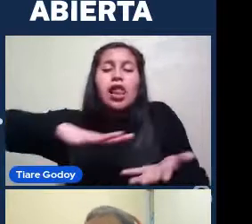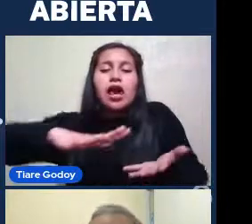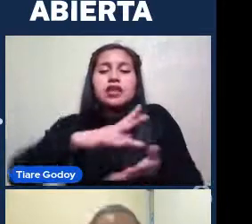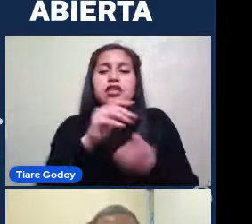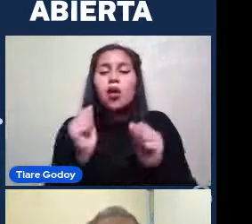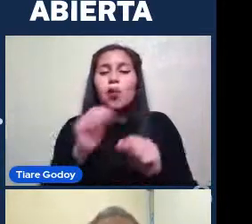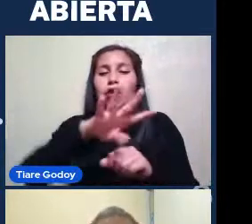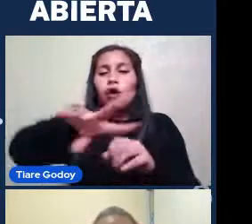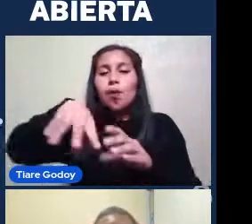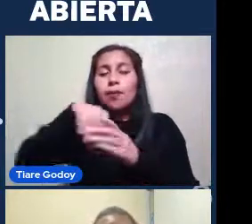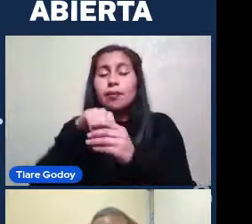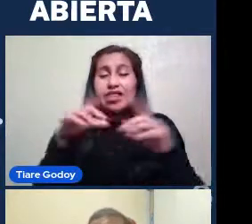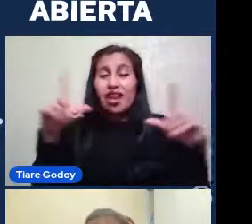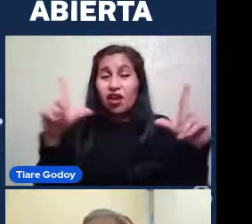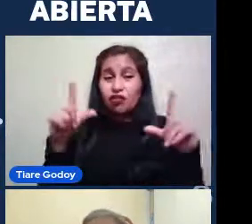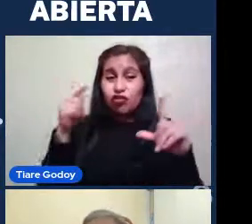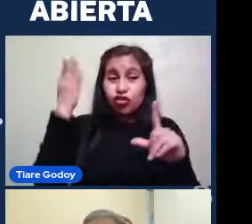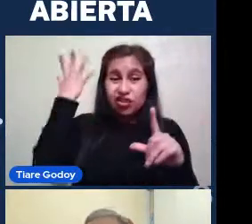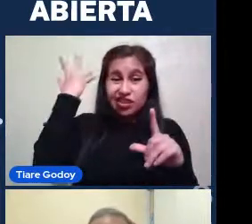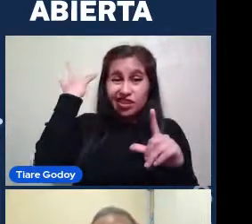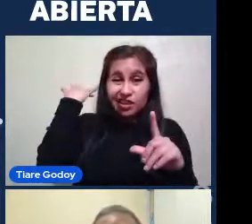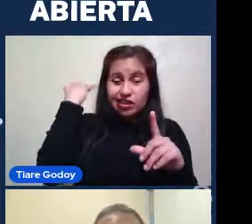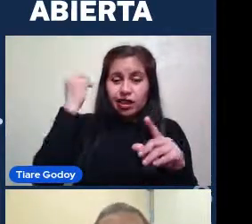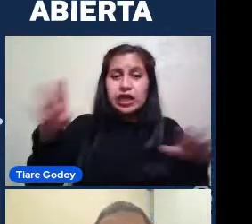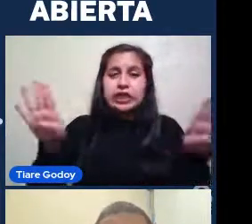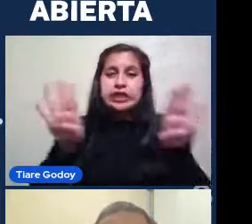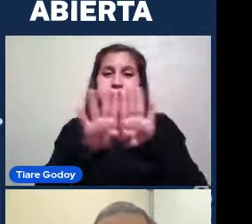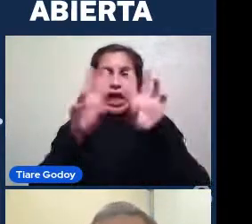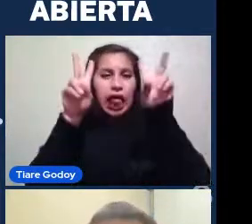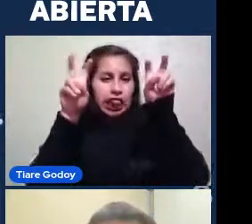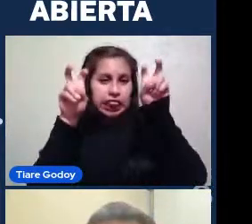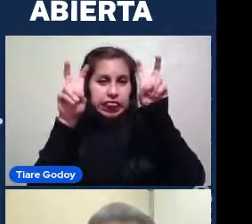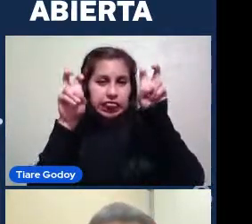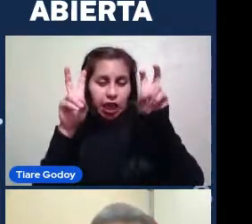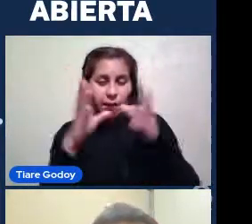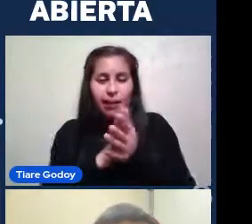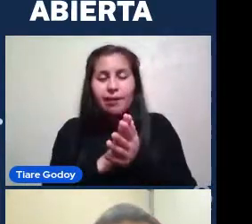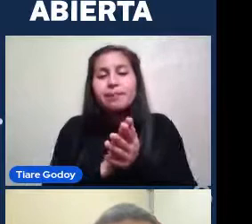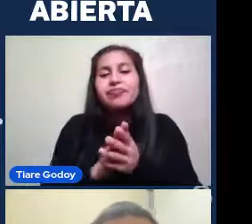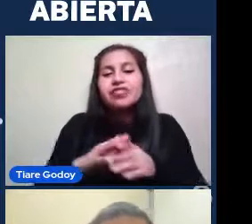Complementar La imagen Que teníamos antes Y para cerrar Este tema De las galaxias Enanas